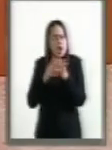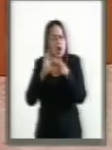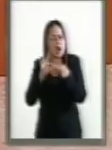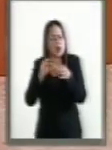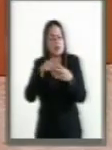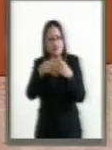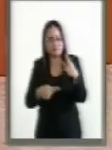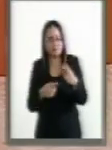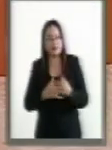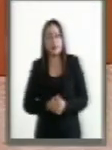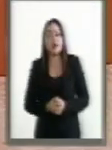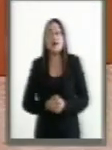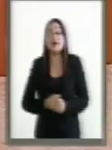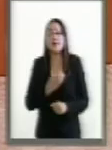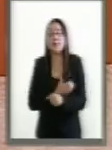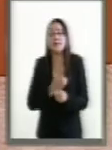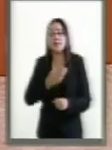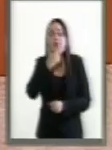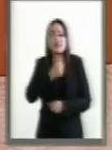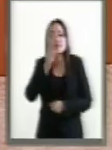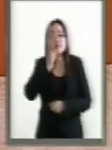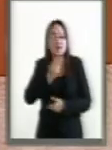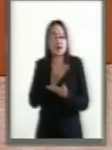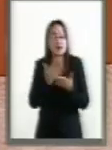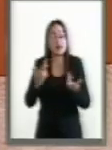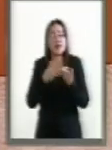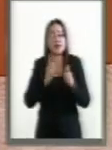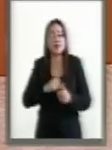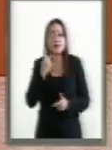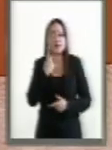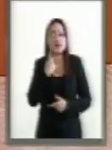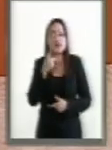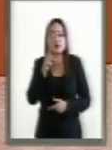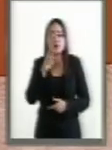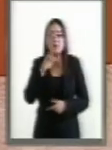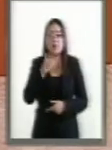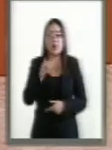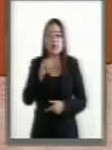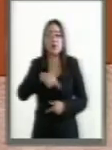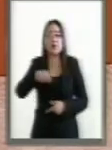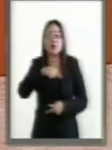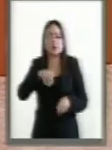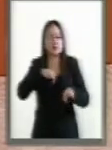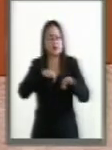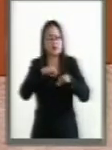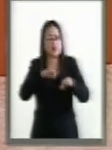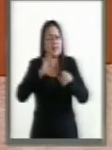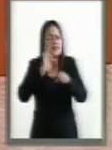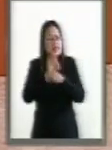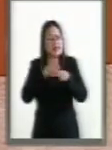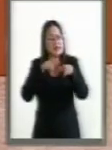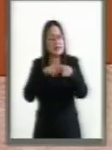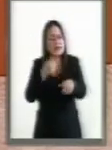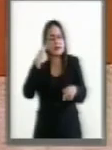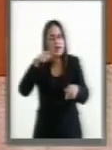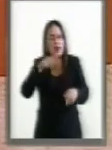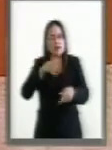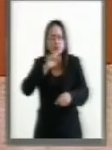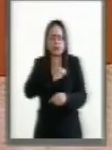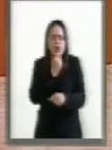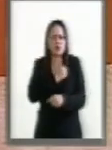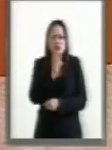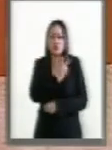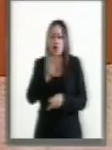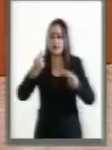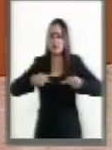Compañeras y compañeros, en el grupo parlamentario del PRI seguiremos trabajando por contribuir a garantizar la salud de todos los